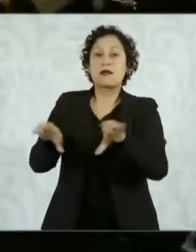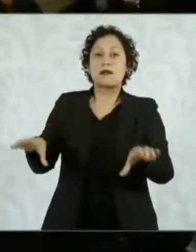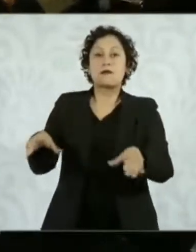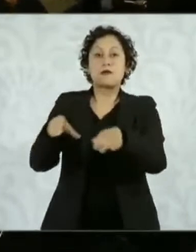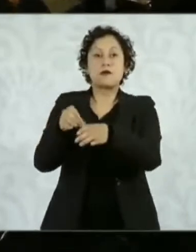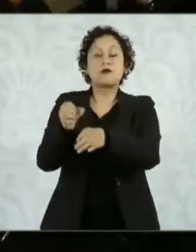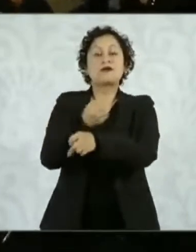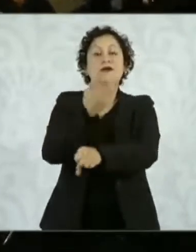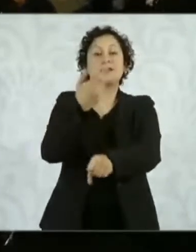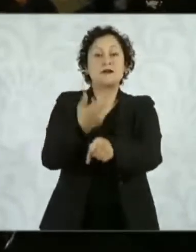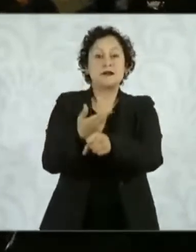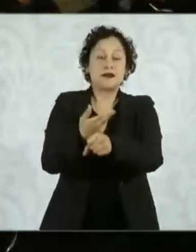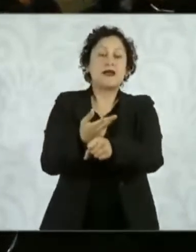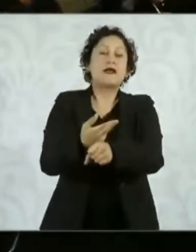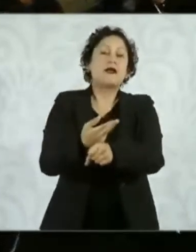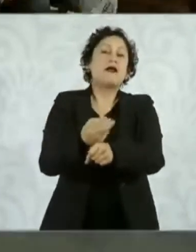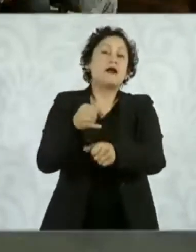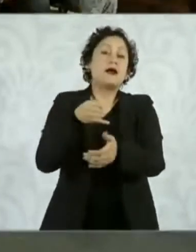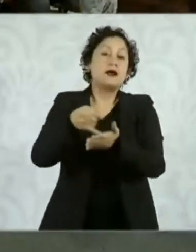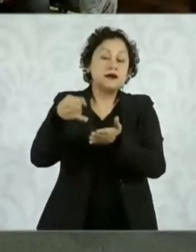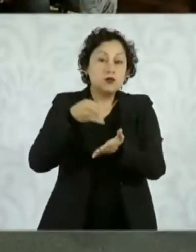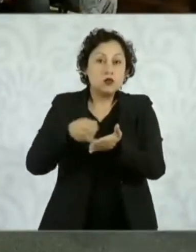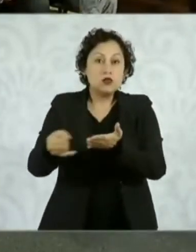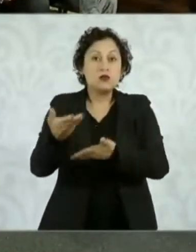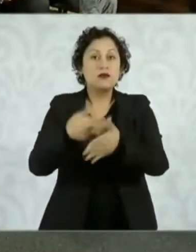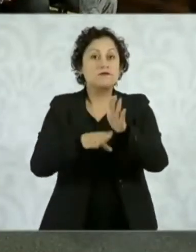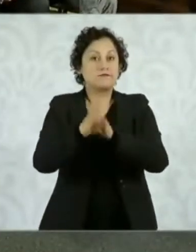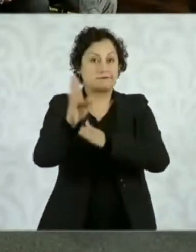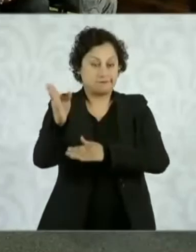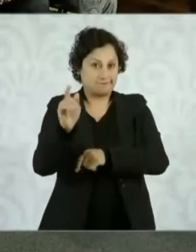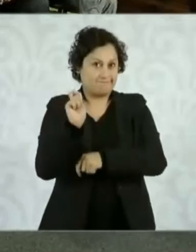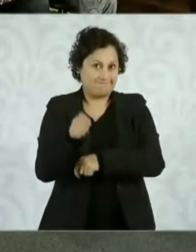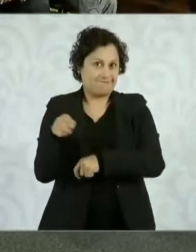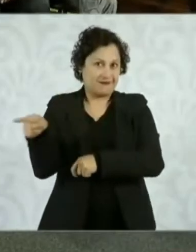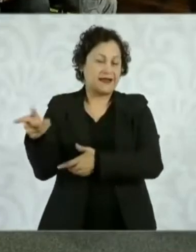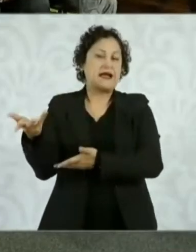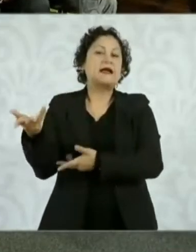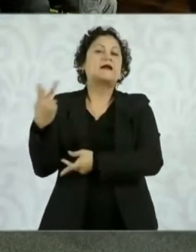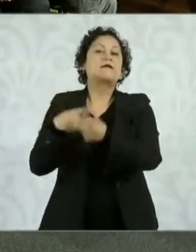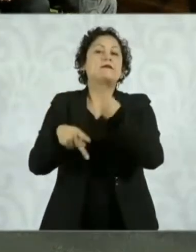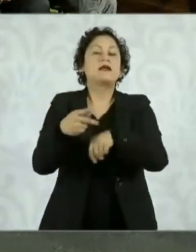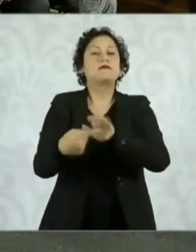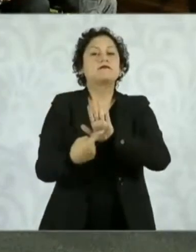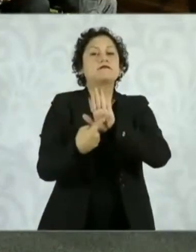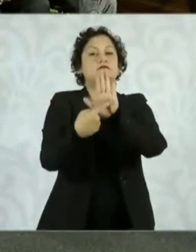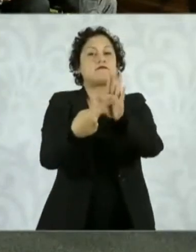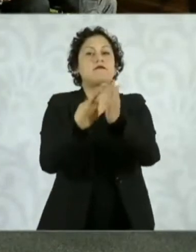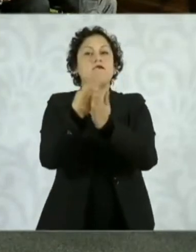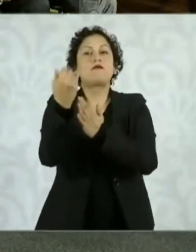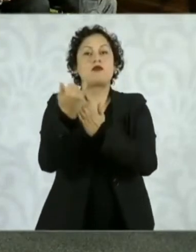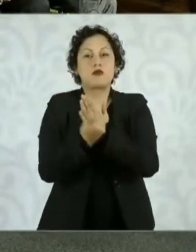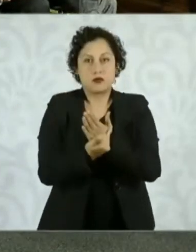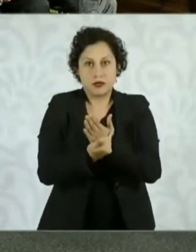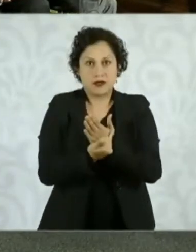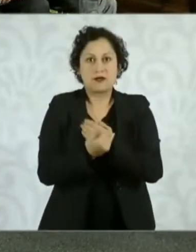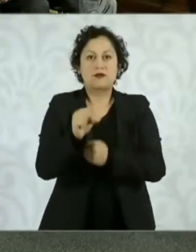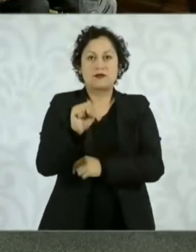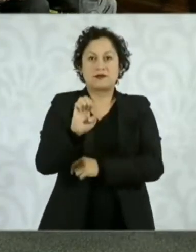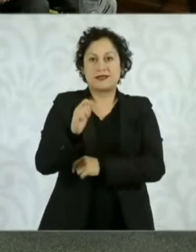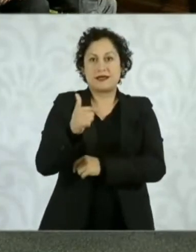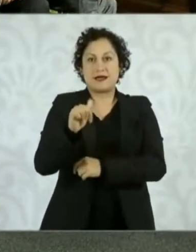Rural y nos van a presentar el proyecto de soberanía